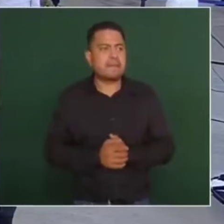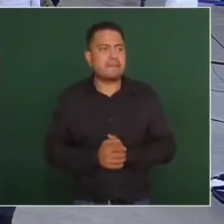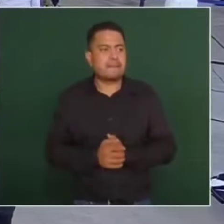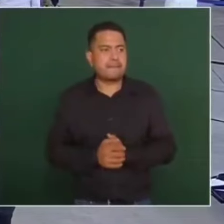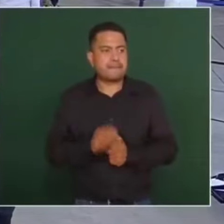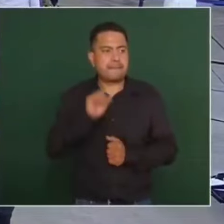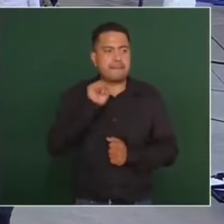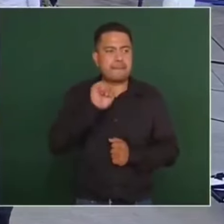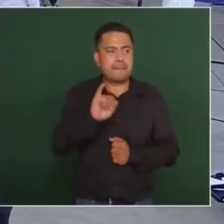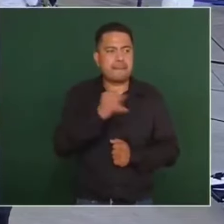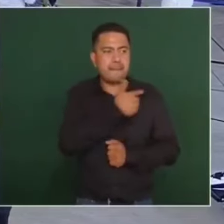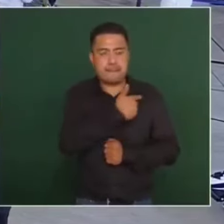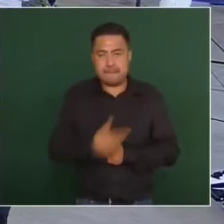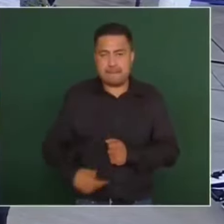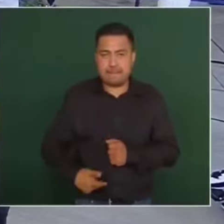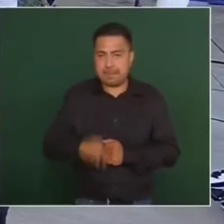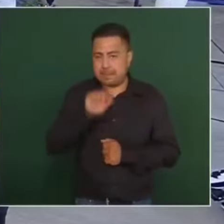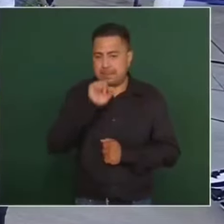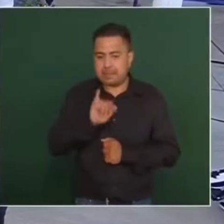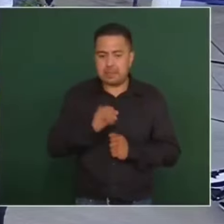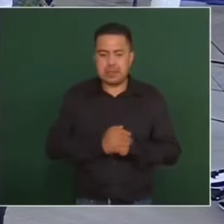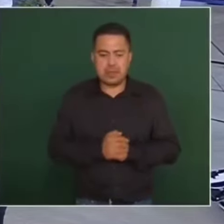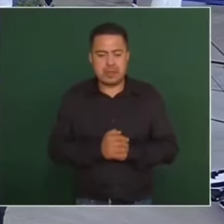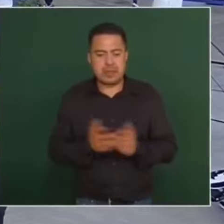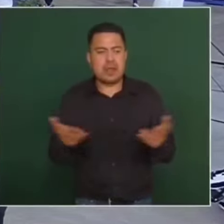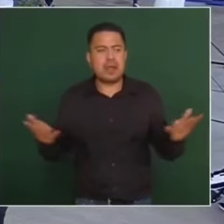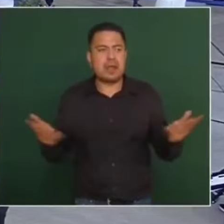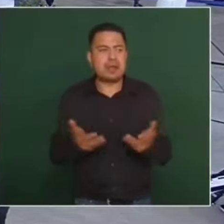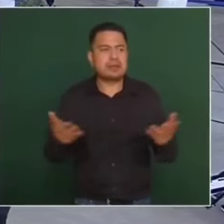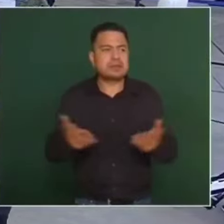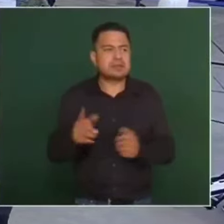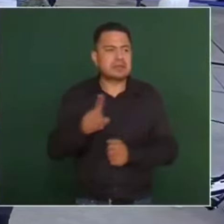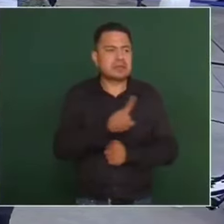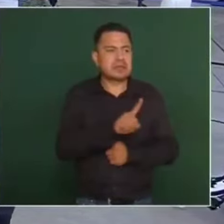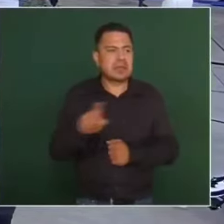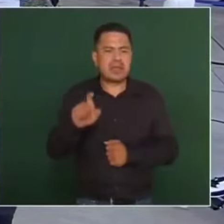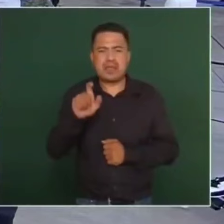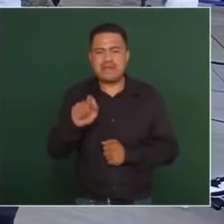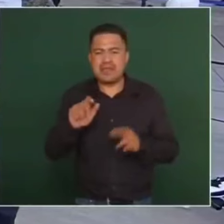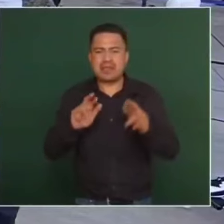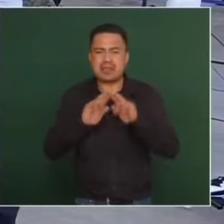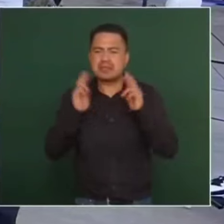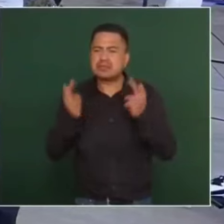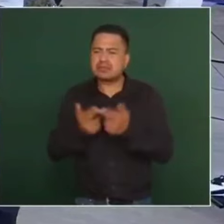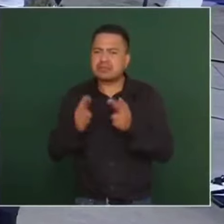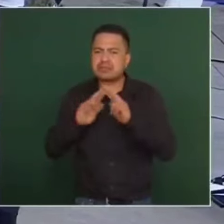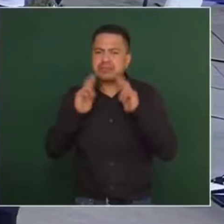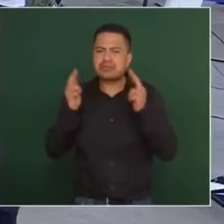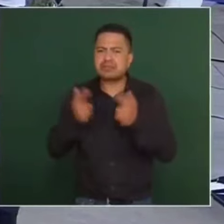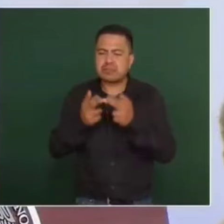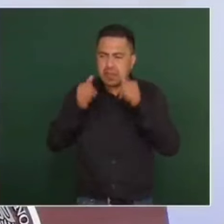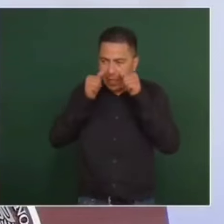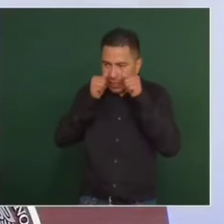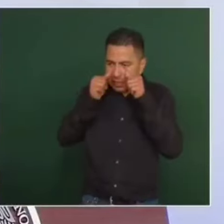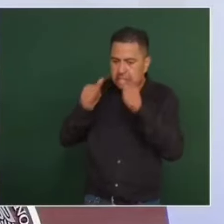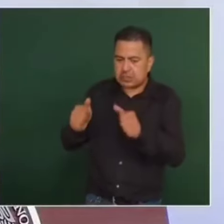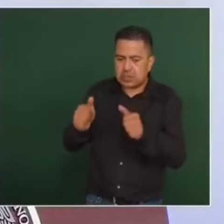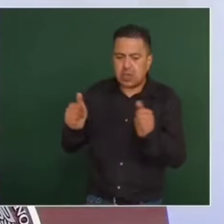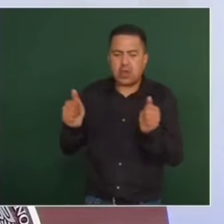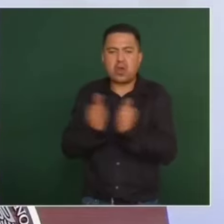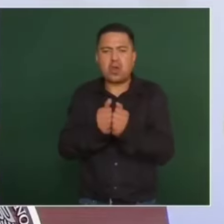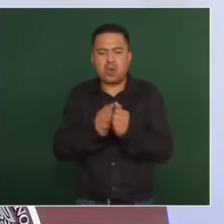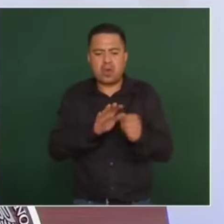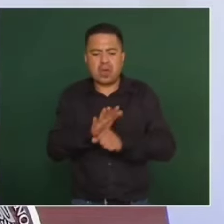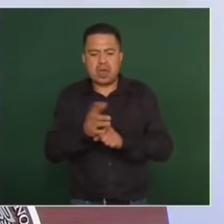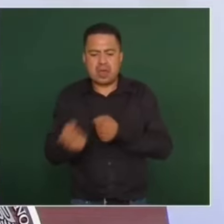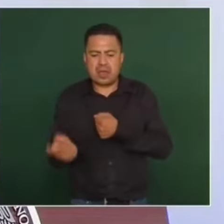Así es, presidente. Se han realizado 120 reuniones de atención con